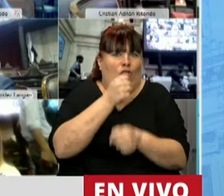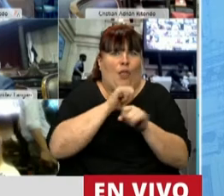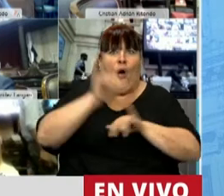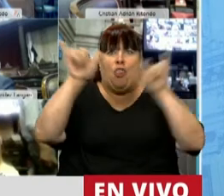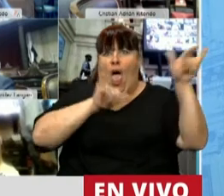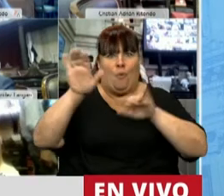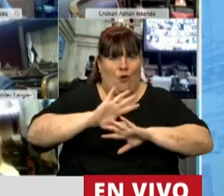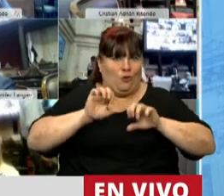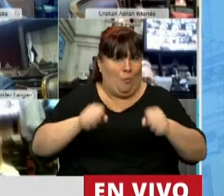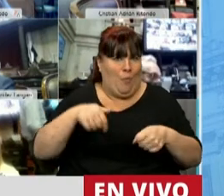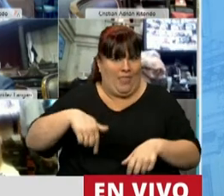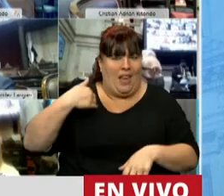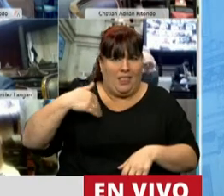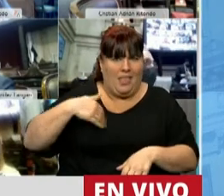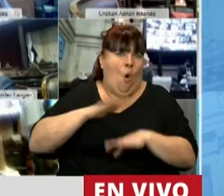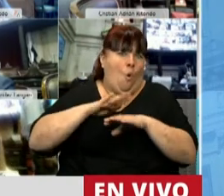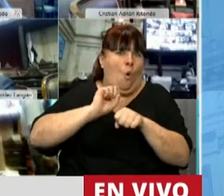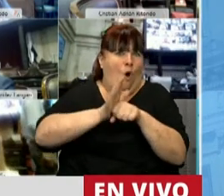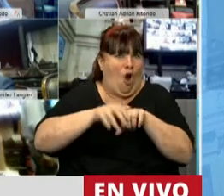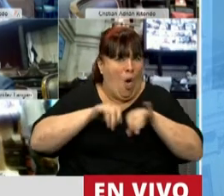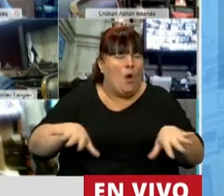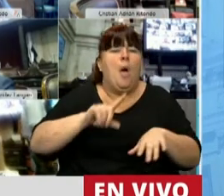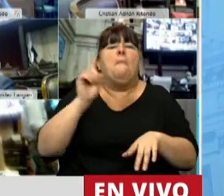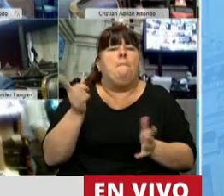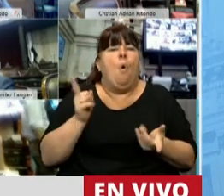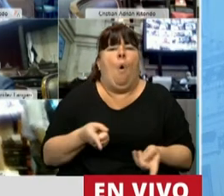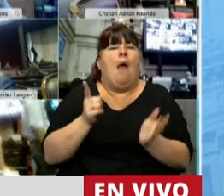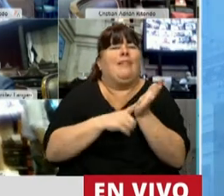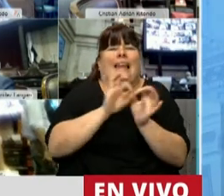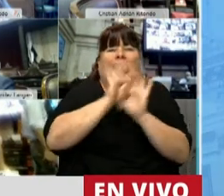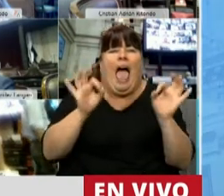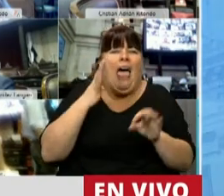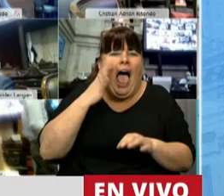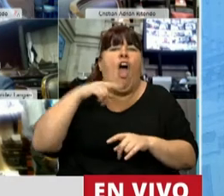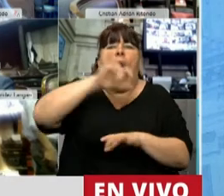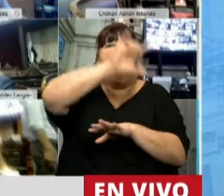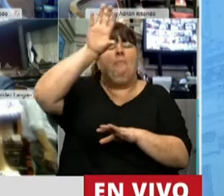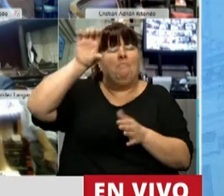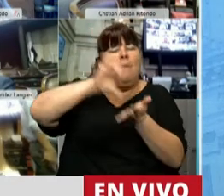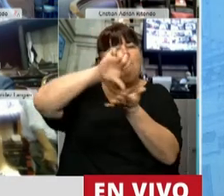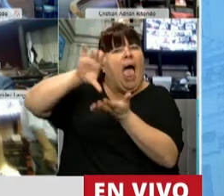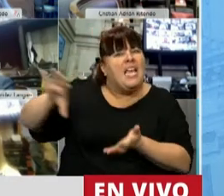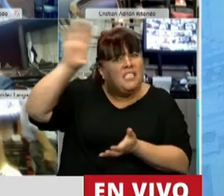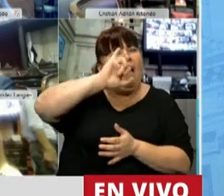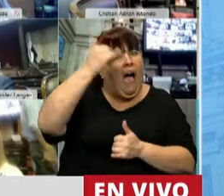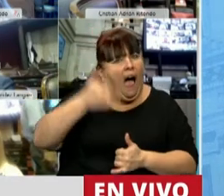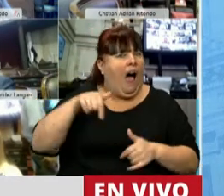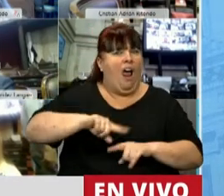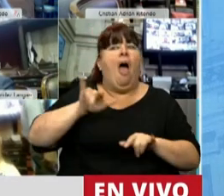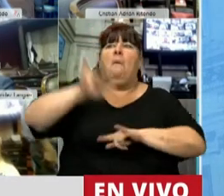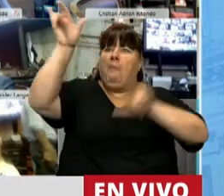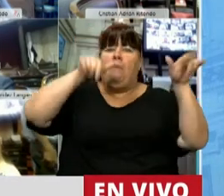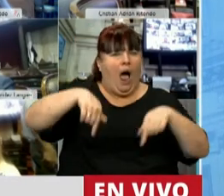aero comerciales en nuestro país producto de la pandemia, ni siquiera con un pequeño protocolo como hubo en otros países de la región. Los aviones pudieron